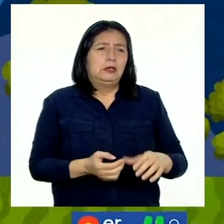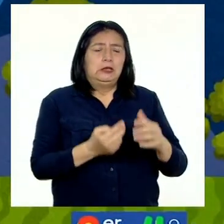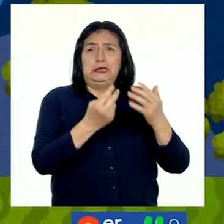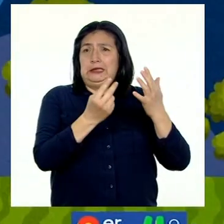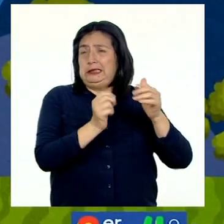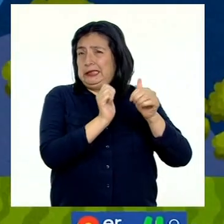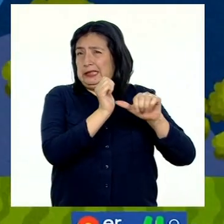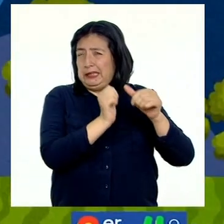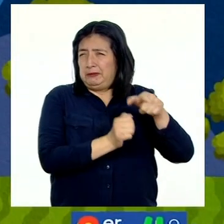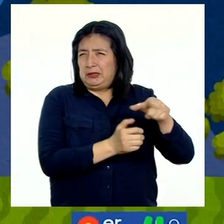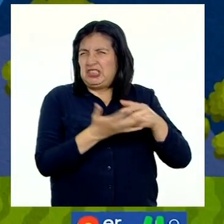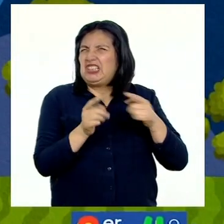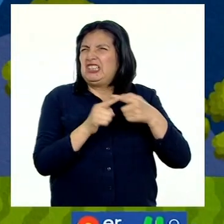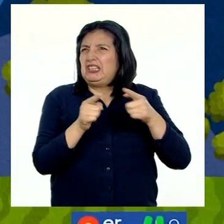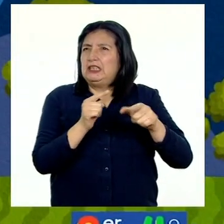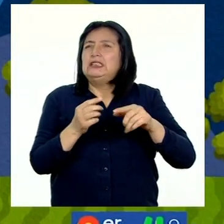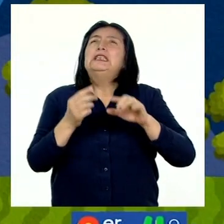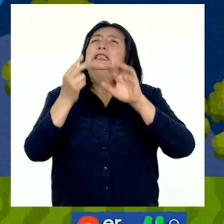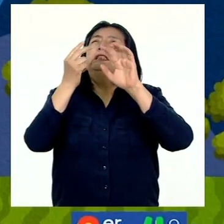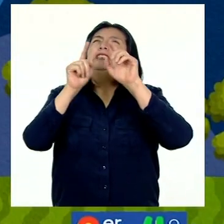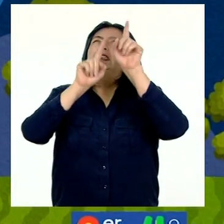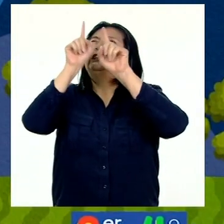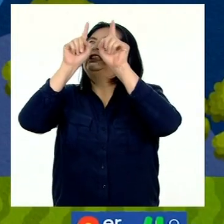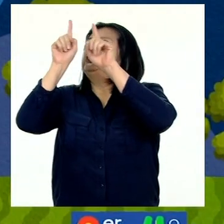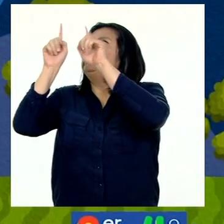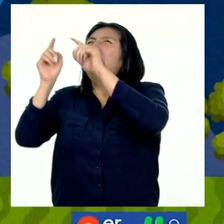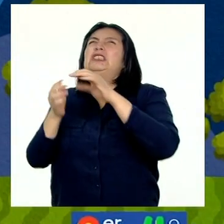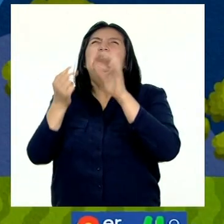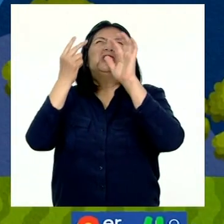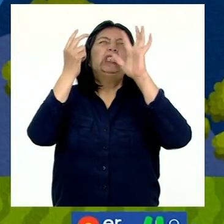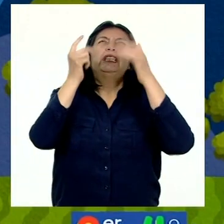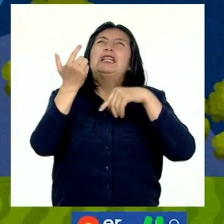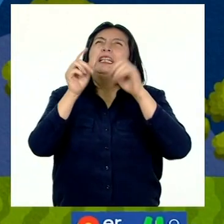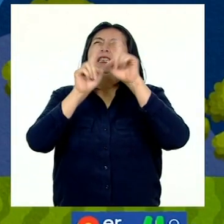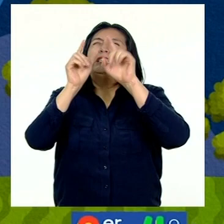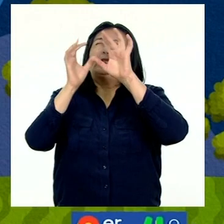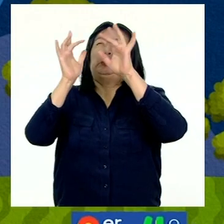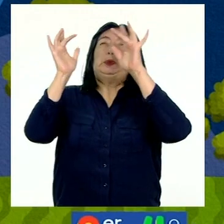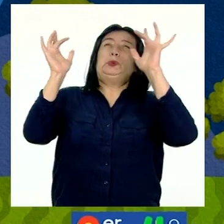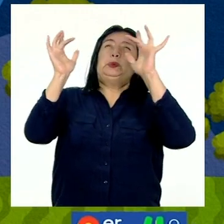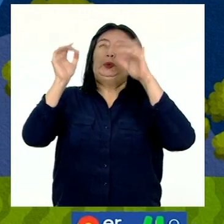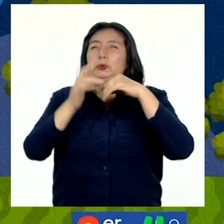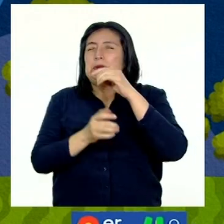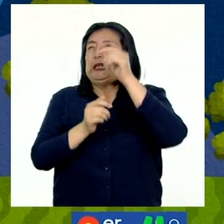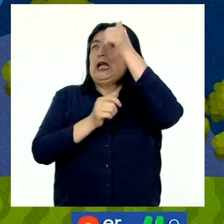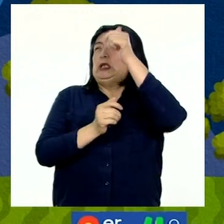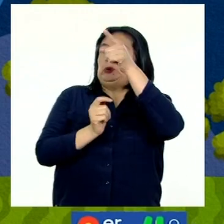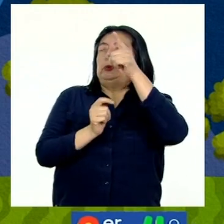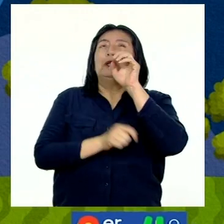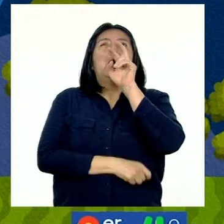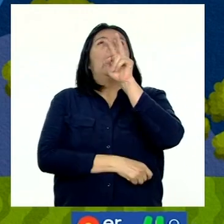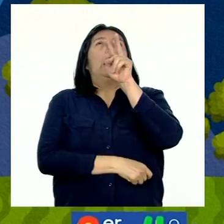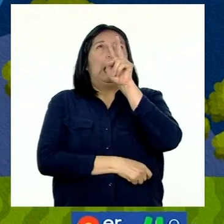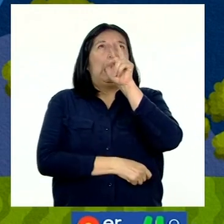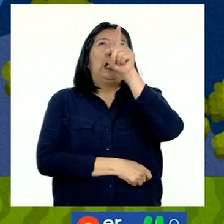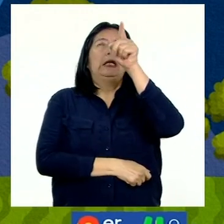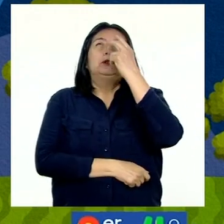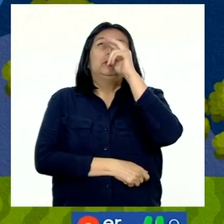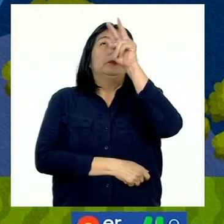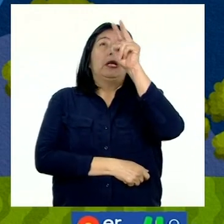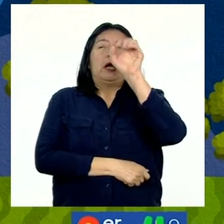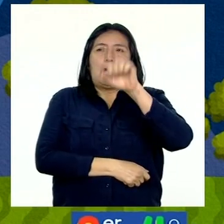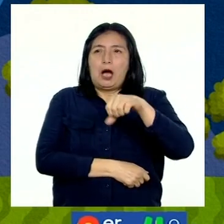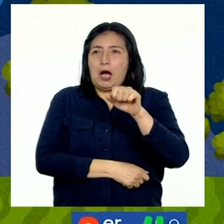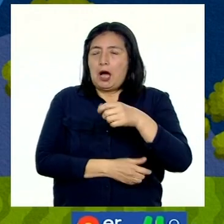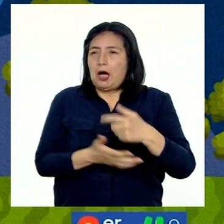hermanas son un conjunto de estrellas azuladas y muy luminosas. Ellas indican la posibilidad de